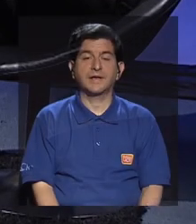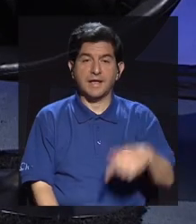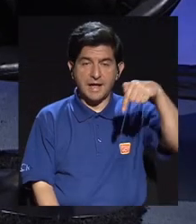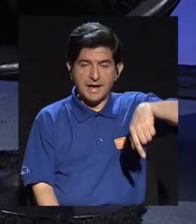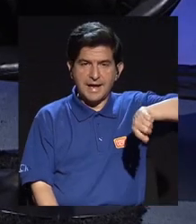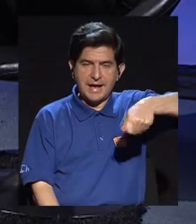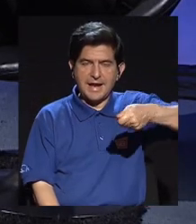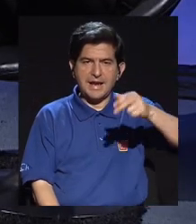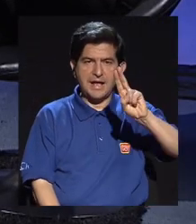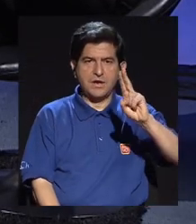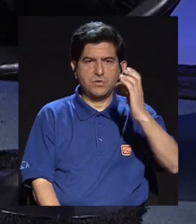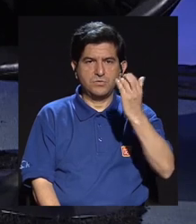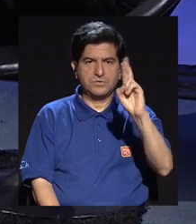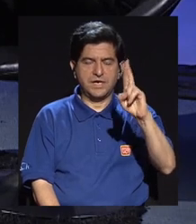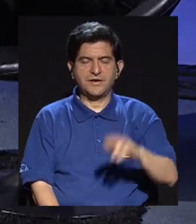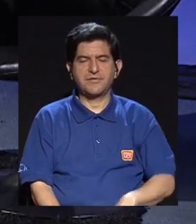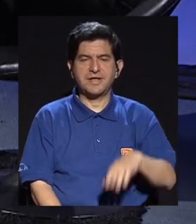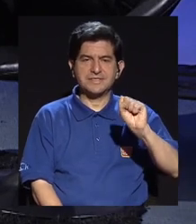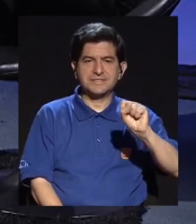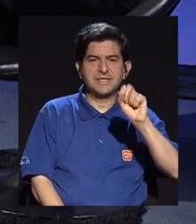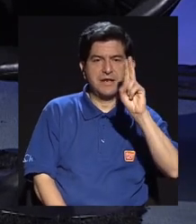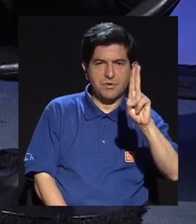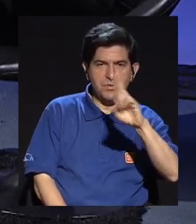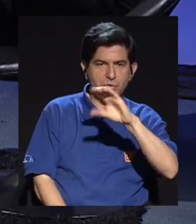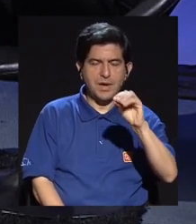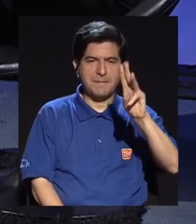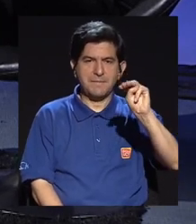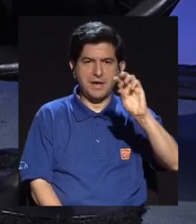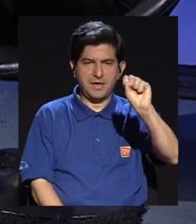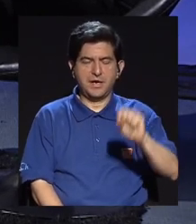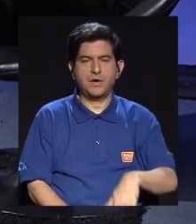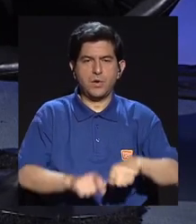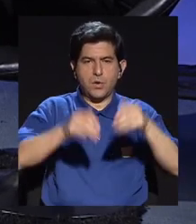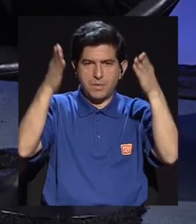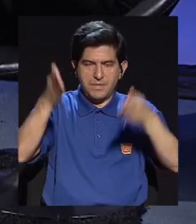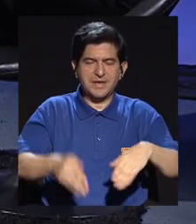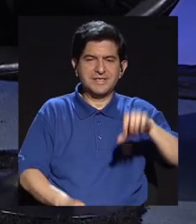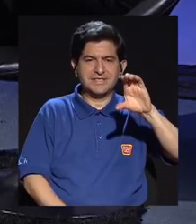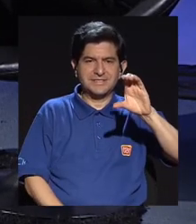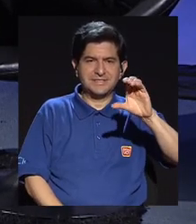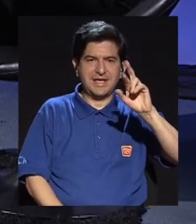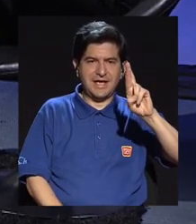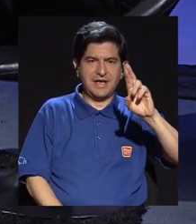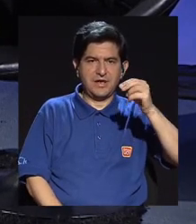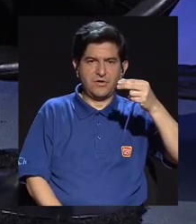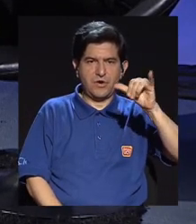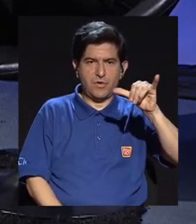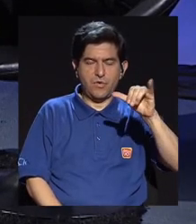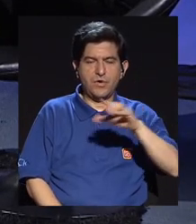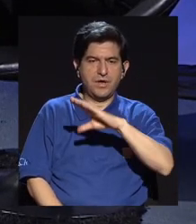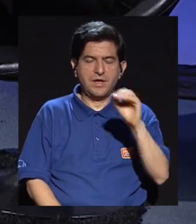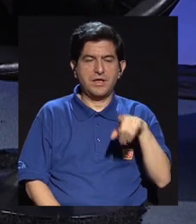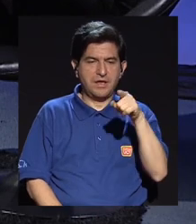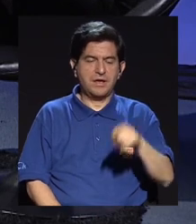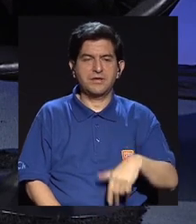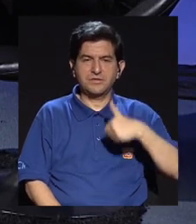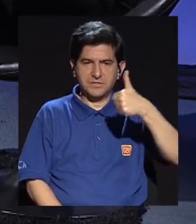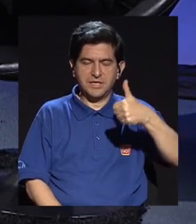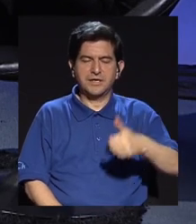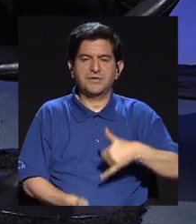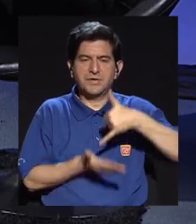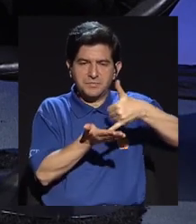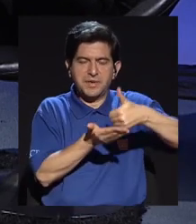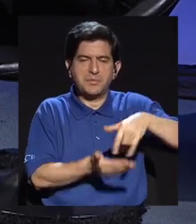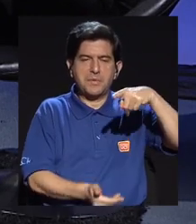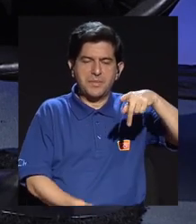Estamos aquí en Canal UCR con Silvio Ulloa y con Michael Soto, periodistas de CR Hoy y también representantes del premio Pivo y